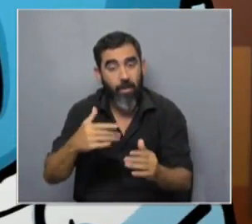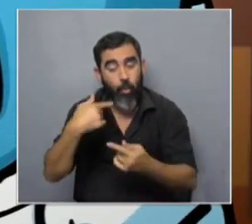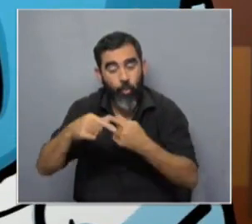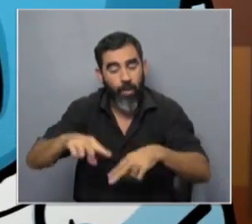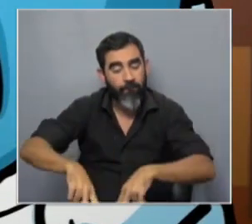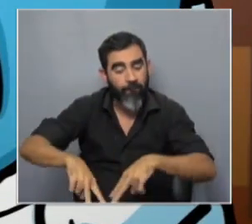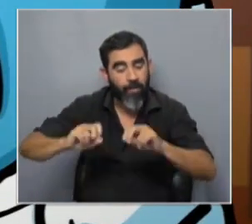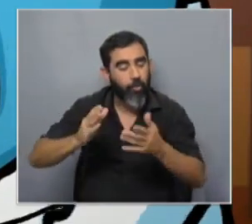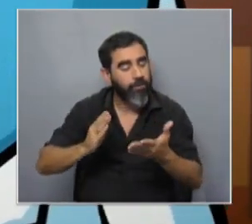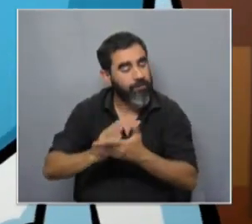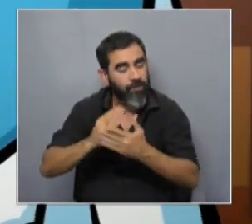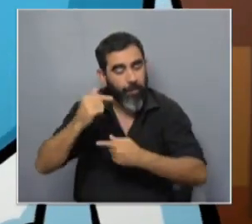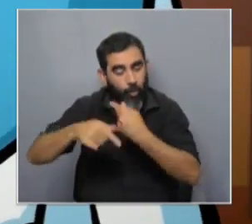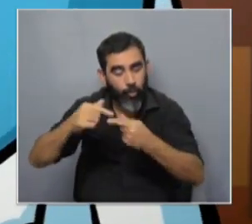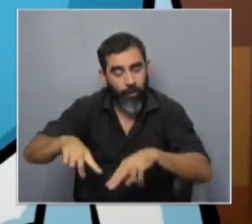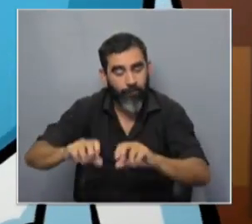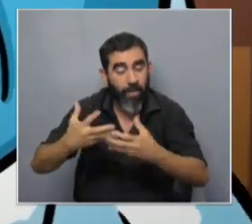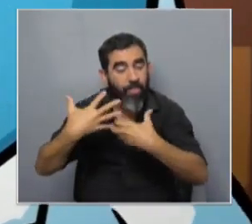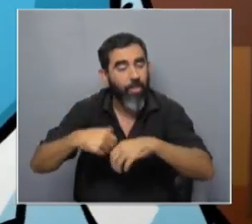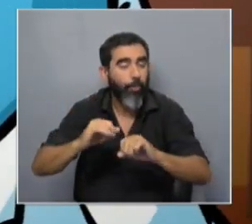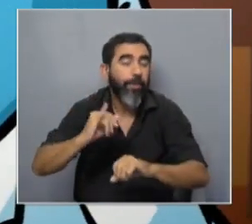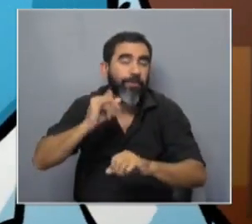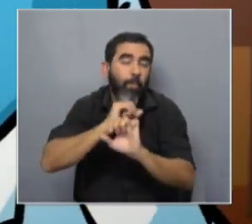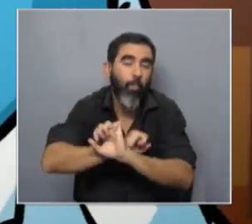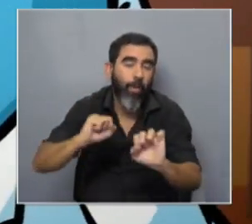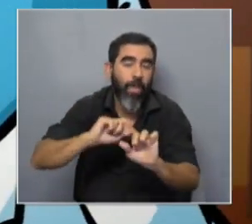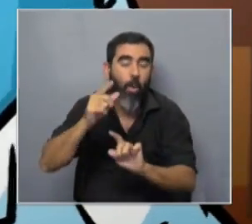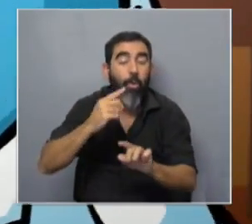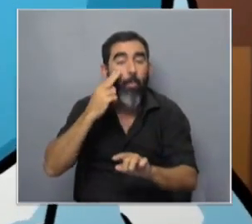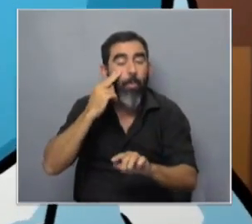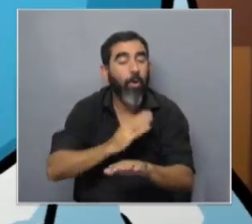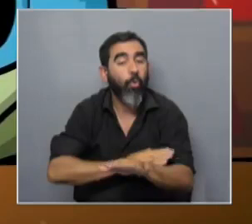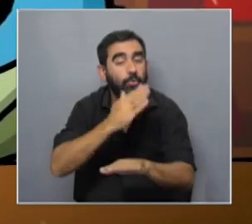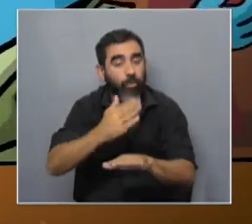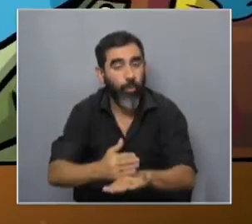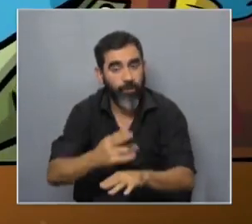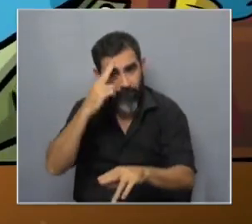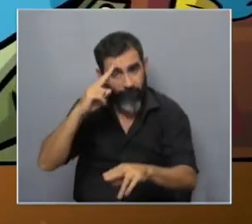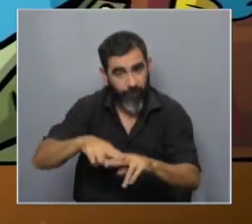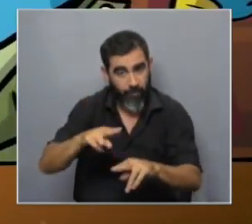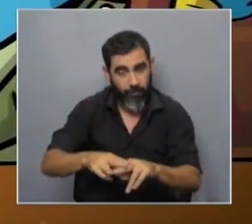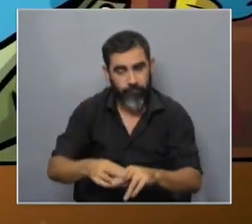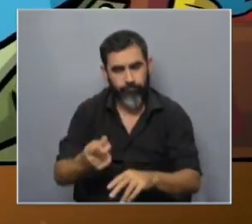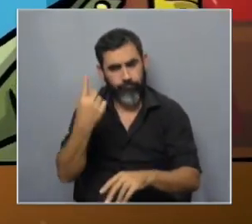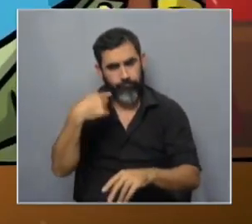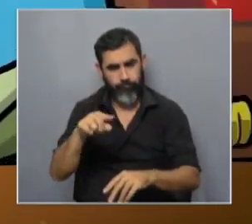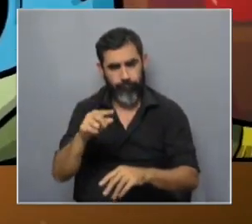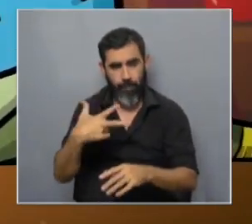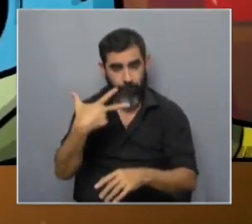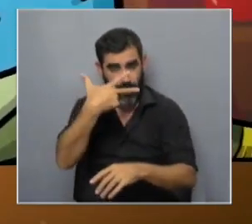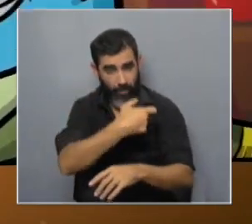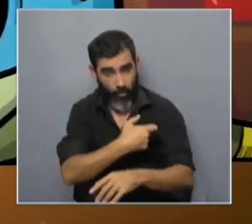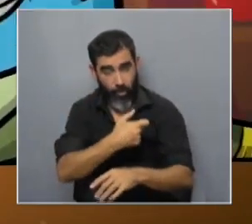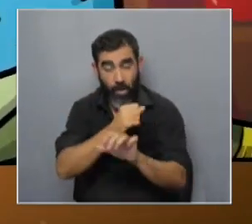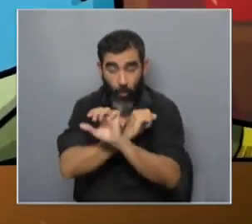estudiando permanentemente para detectar posibles efectos adversos ajá entonces las vacunas